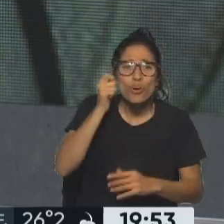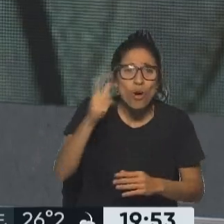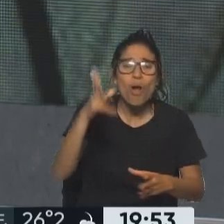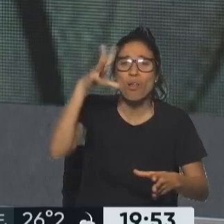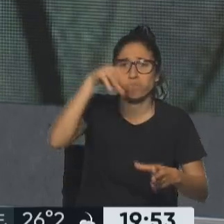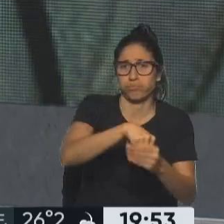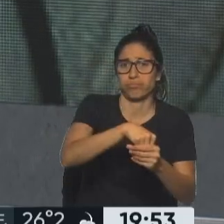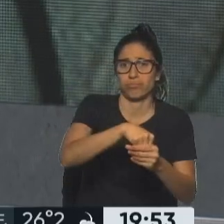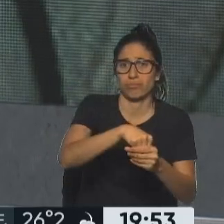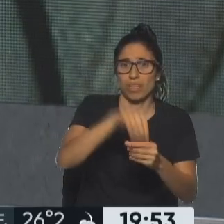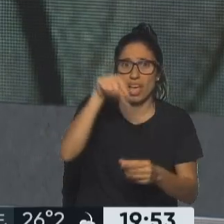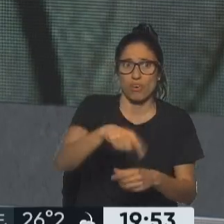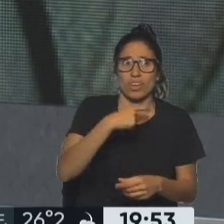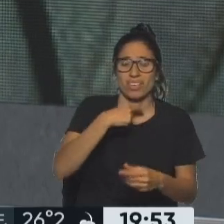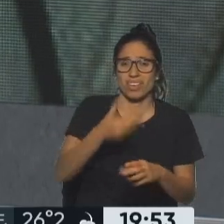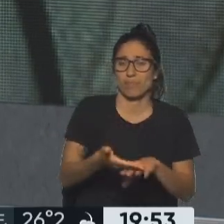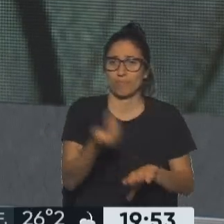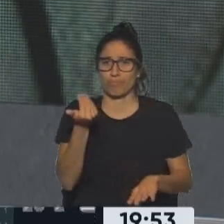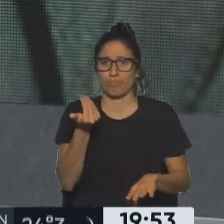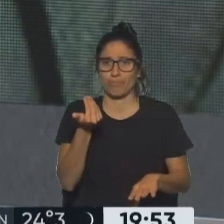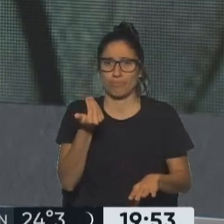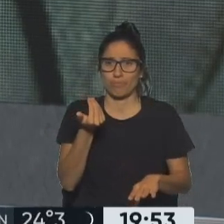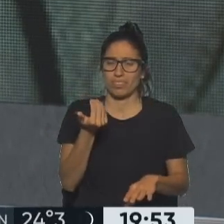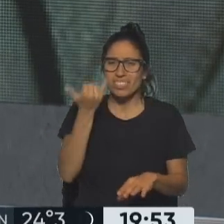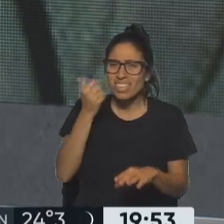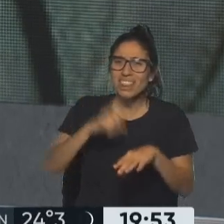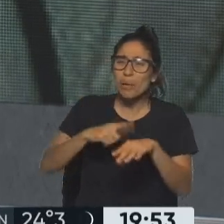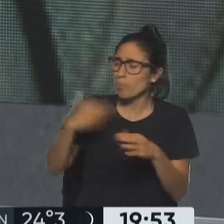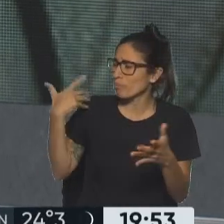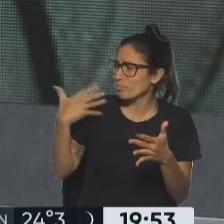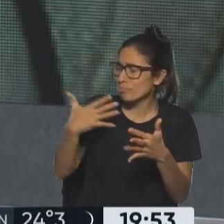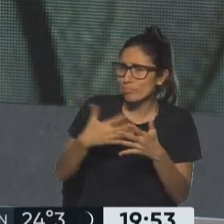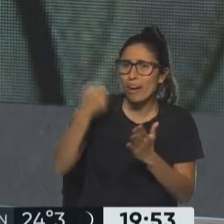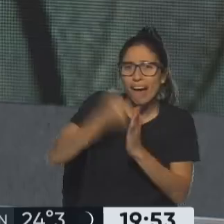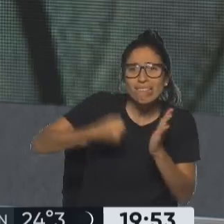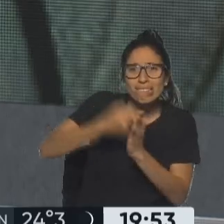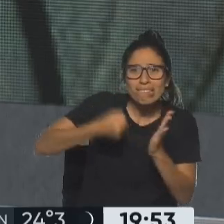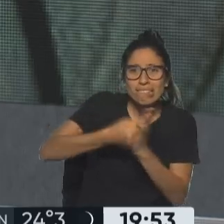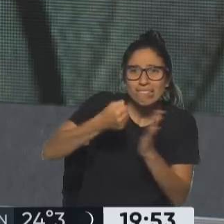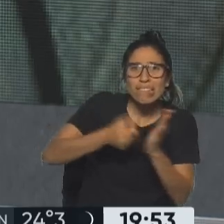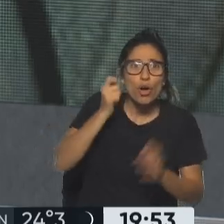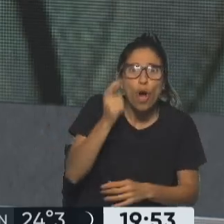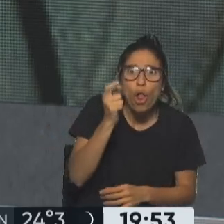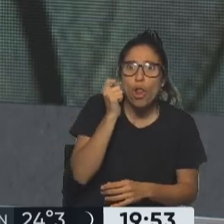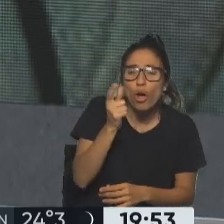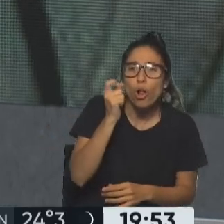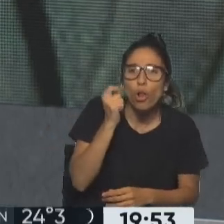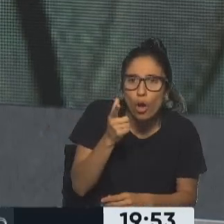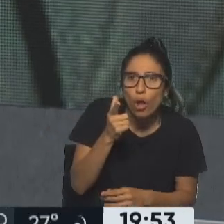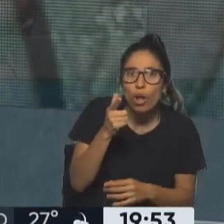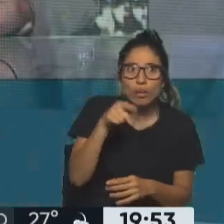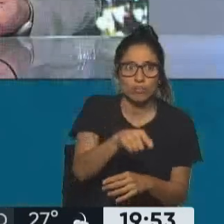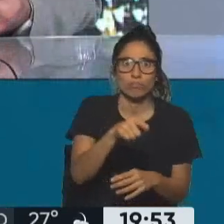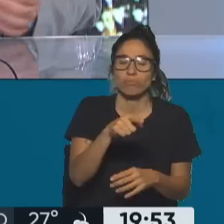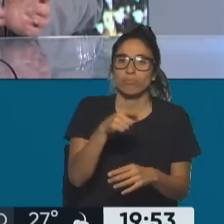mucho trabajo por terminar de territorializarla. ¿Qué crees vos acerca de esa propuesta? Bueno,